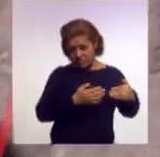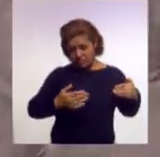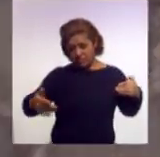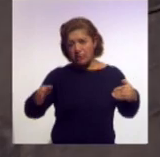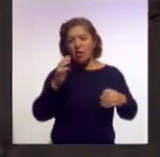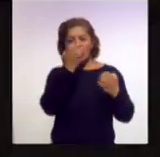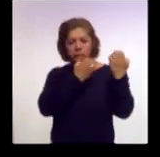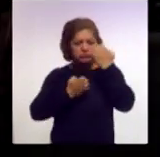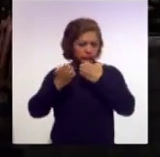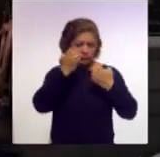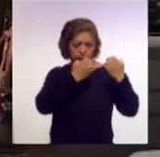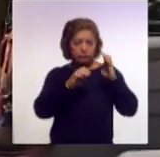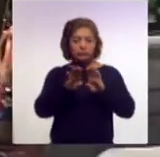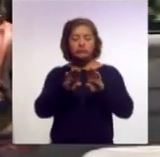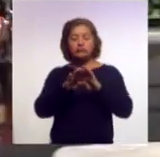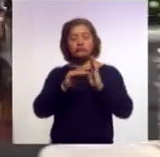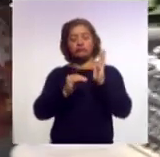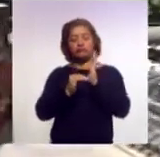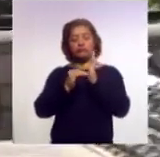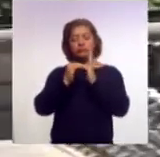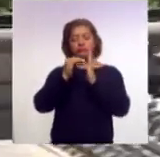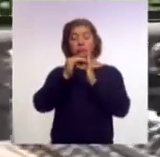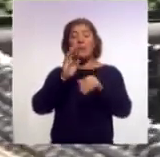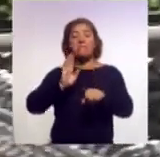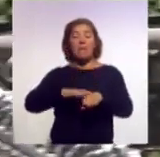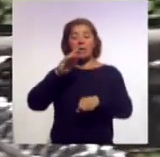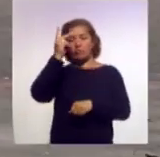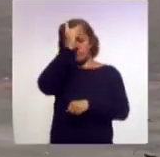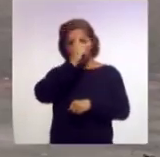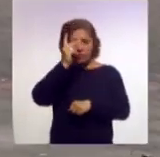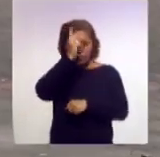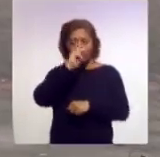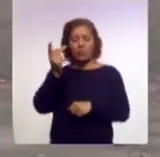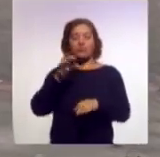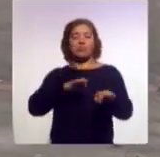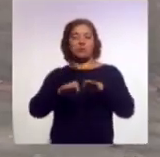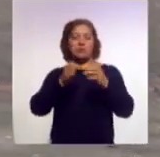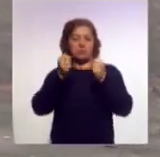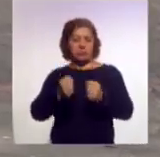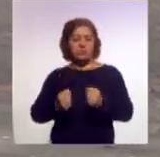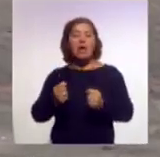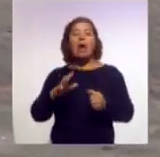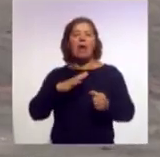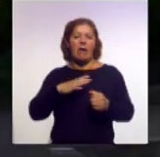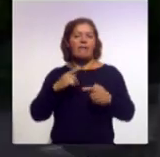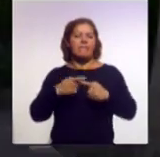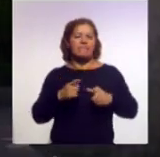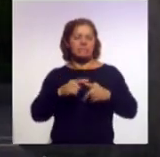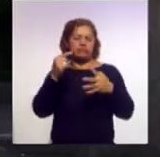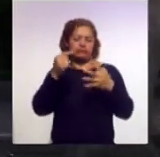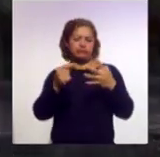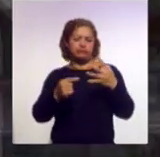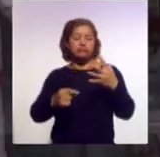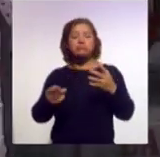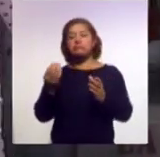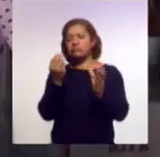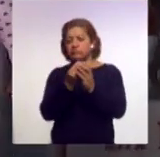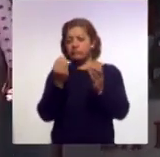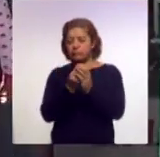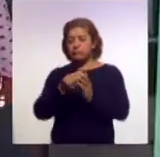multidisciplinario compuesto principalmente por psicólogo y trabajador social. Entonces, es una serie de entrevistas, capacitaciones